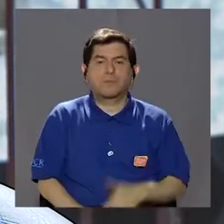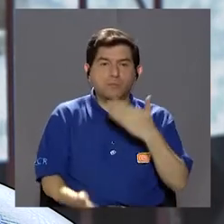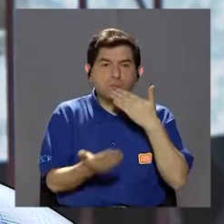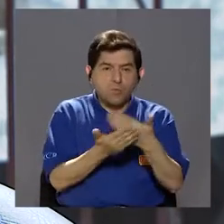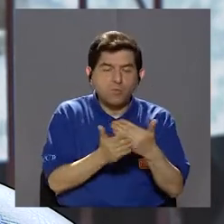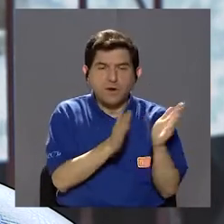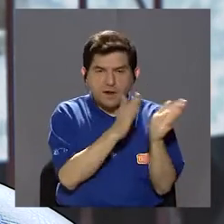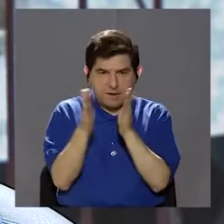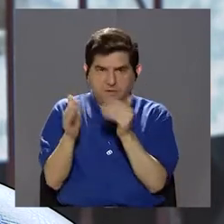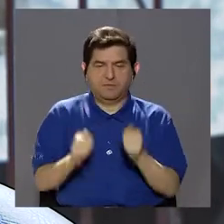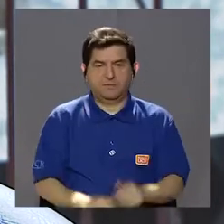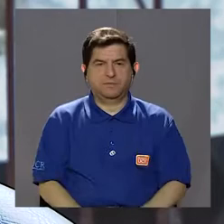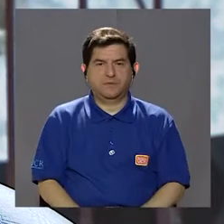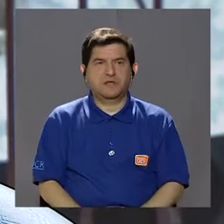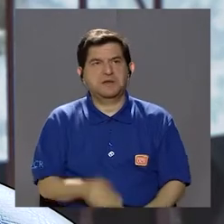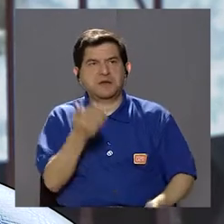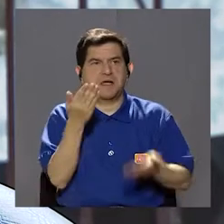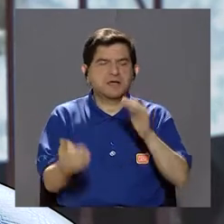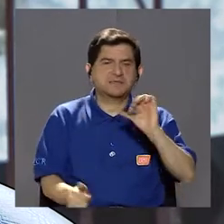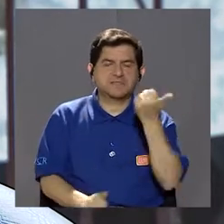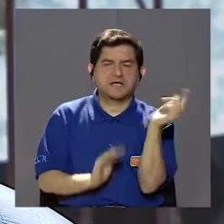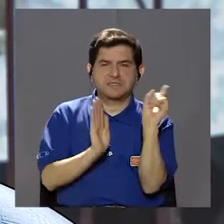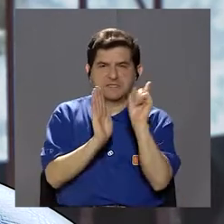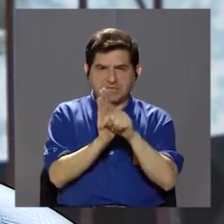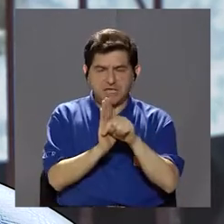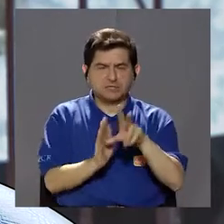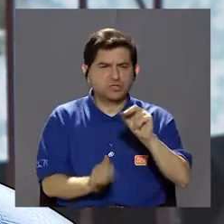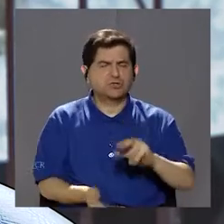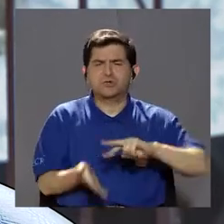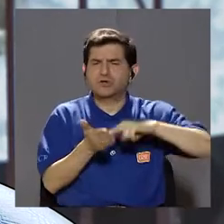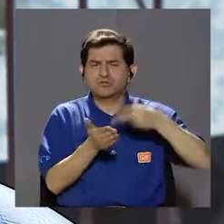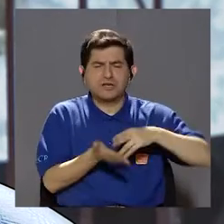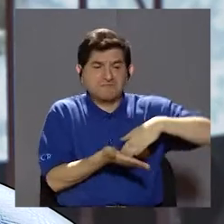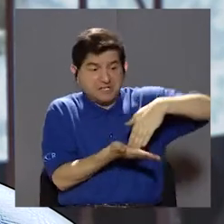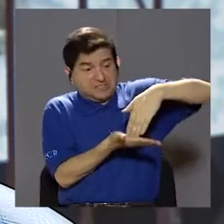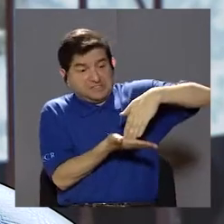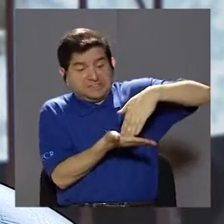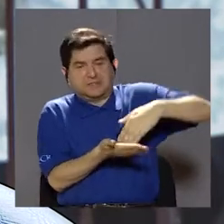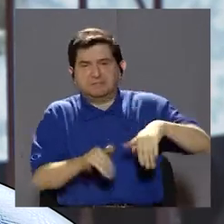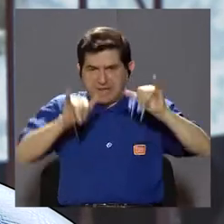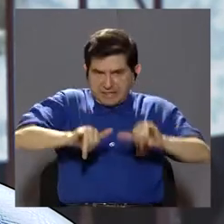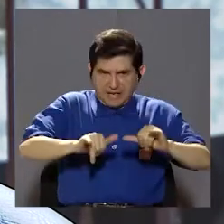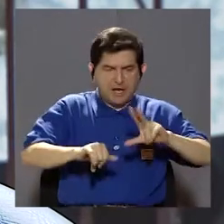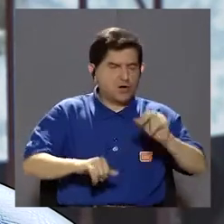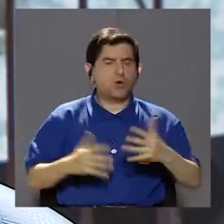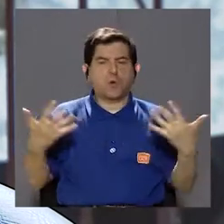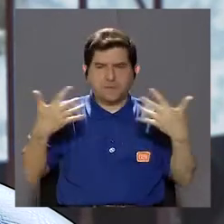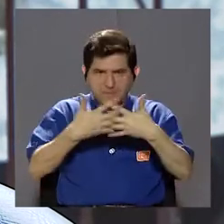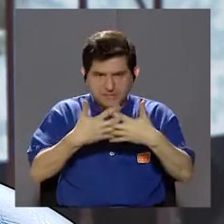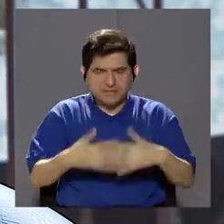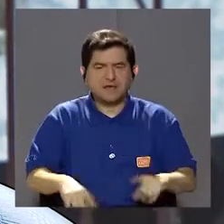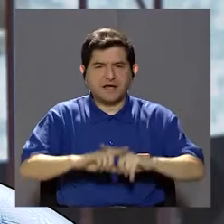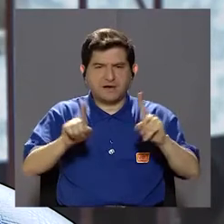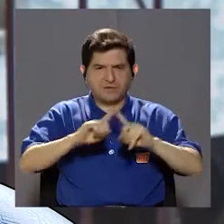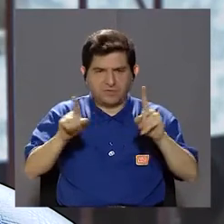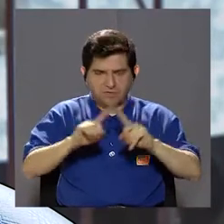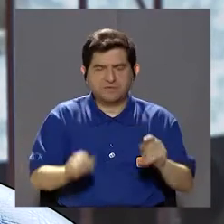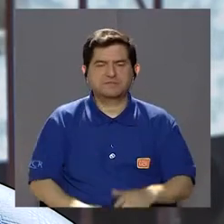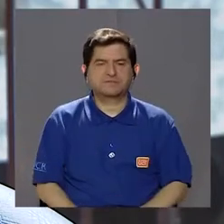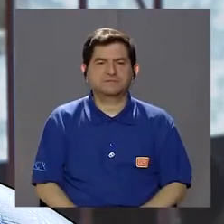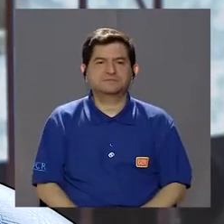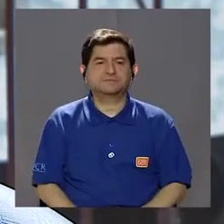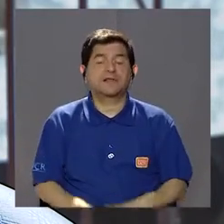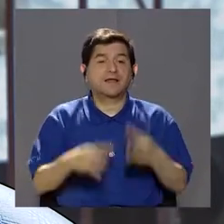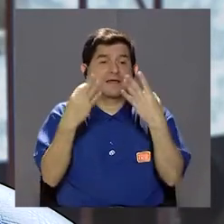hacer un buen calentamiento, pues probablemente, unos 10 minutos, no es que va a estar 10 minutos ahí, ¿verdad? Pero, lo va a combinar con elíptica,